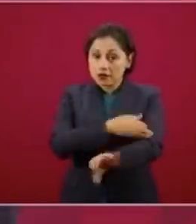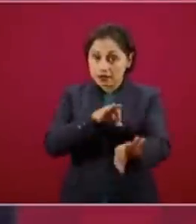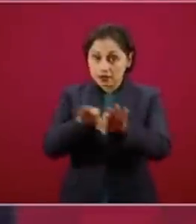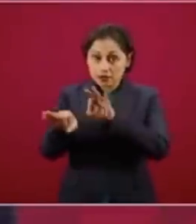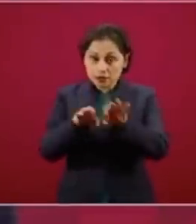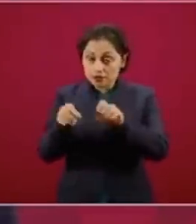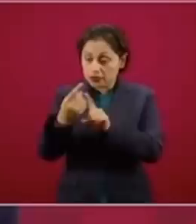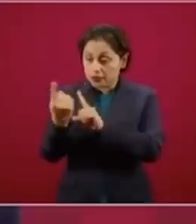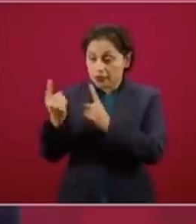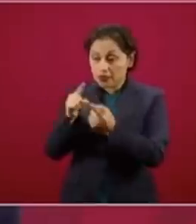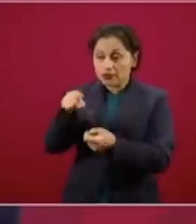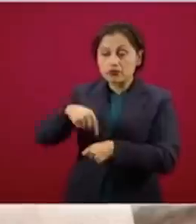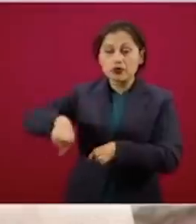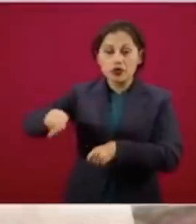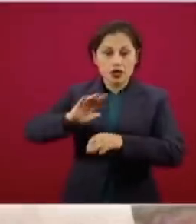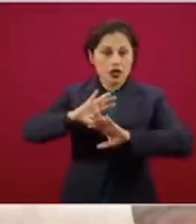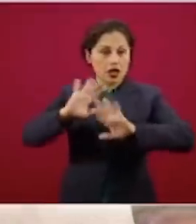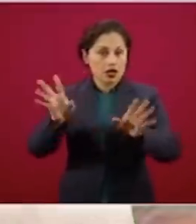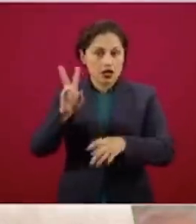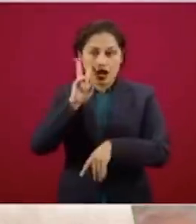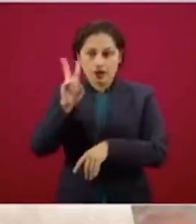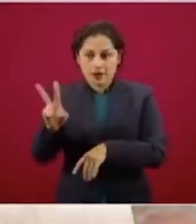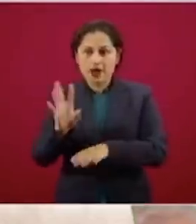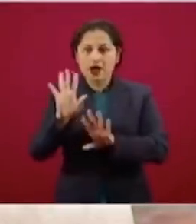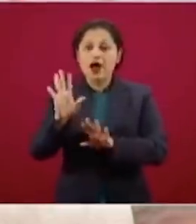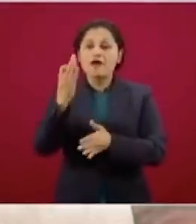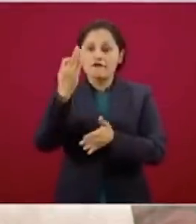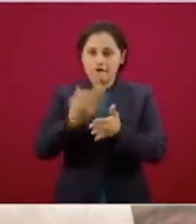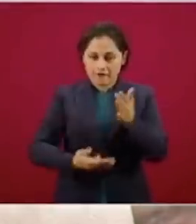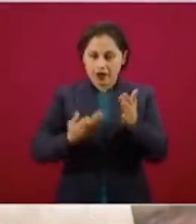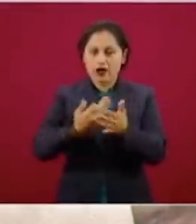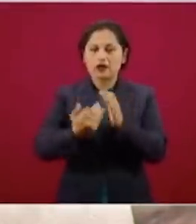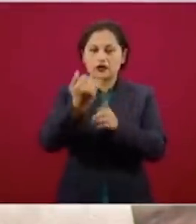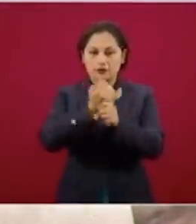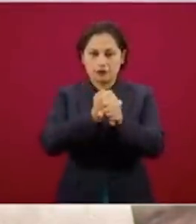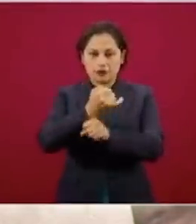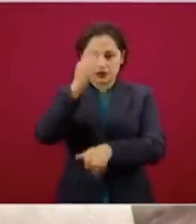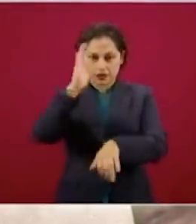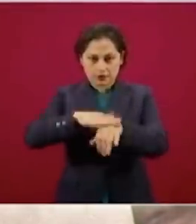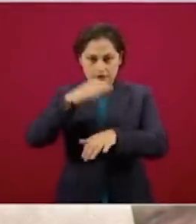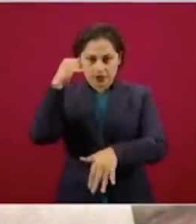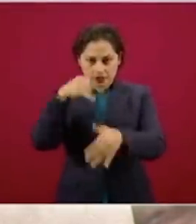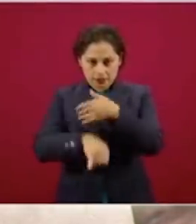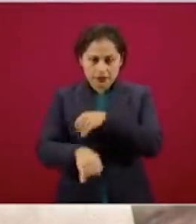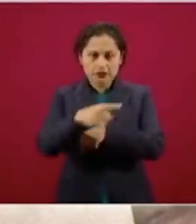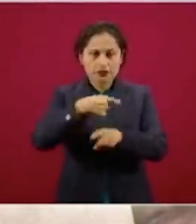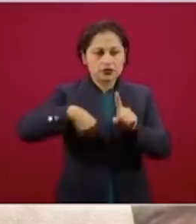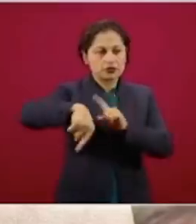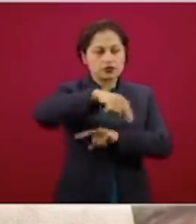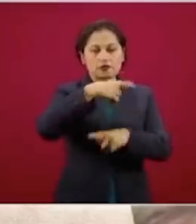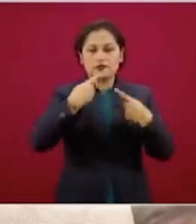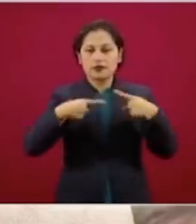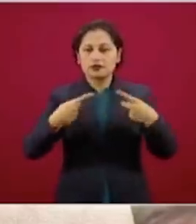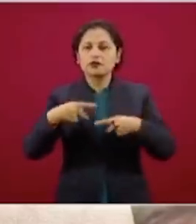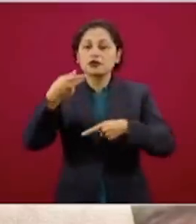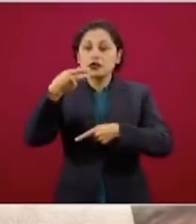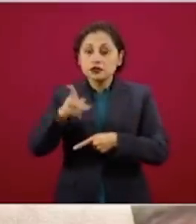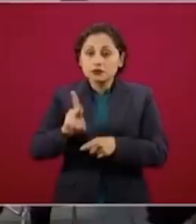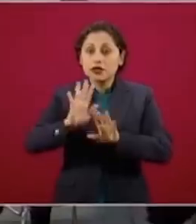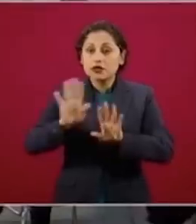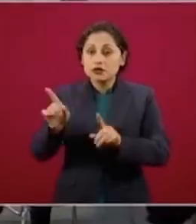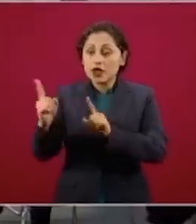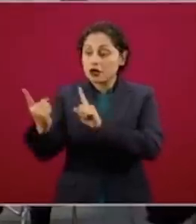Todavía no se concluye el estudio de casos y contactos, pero de los contactos iniciales todos han resultado negativos.